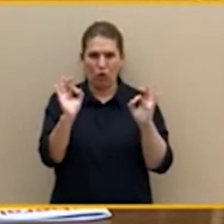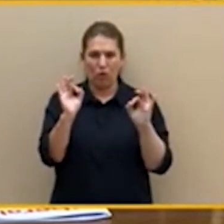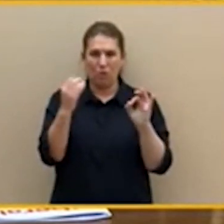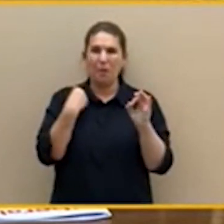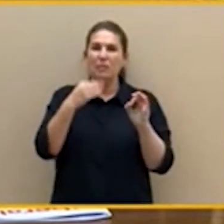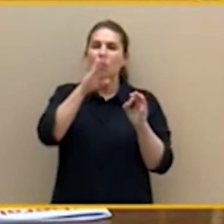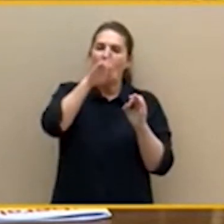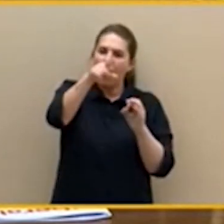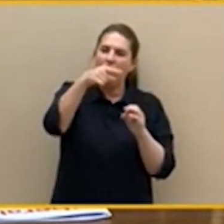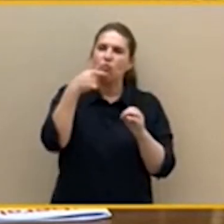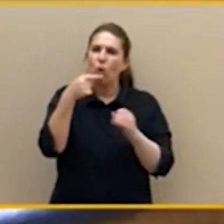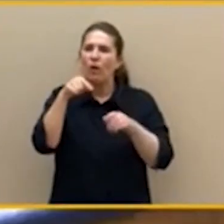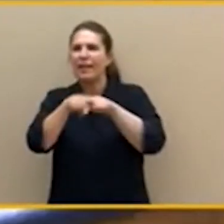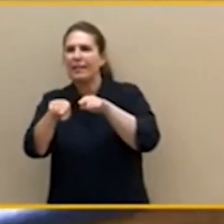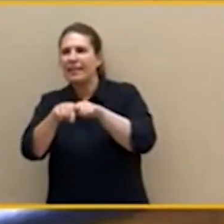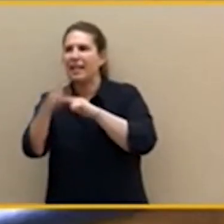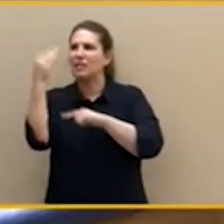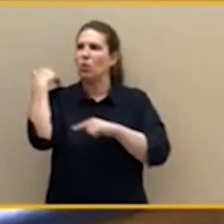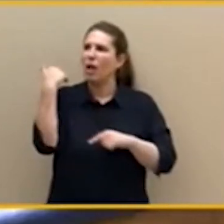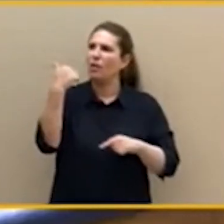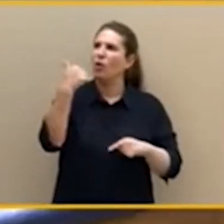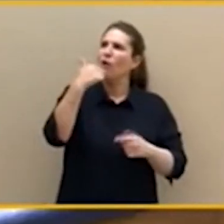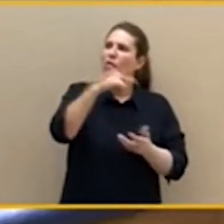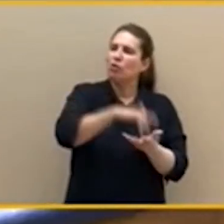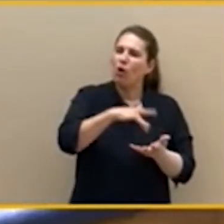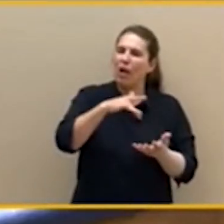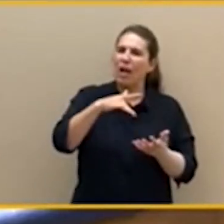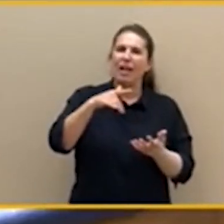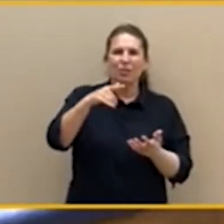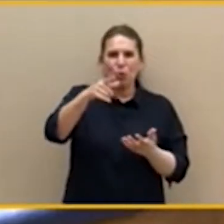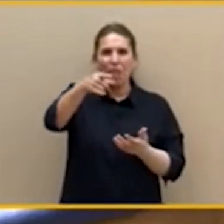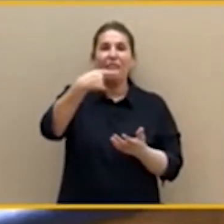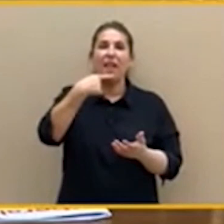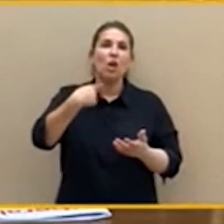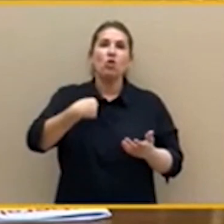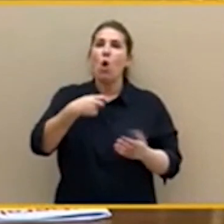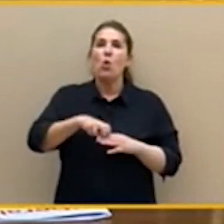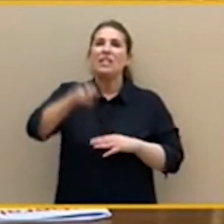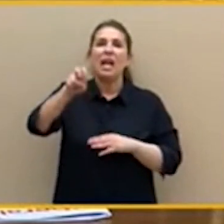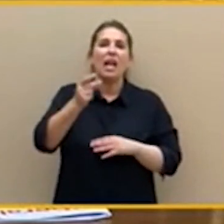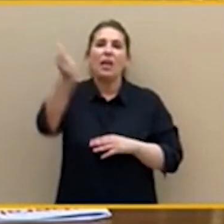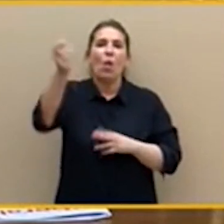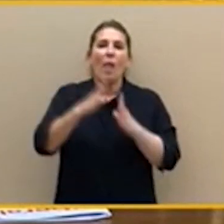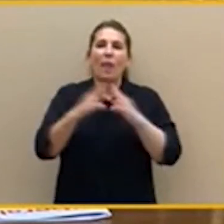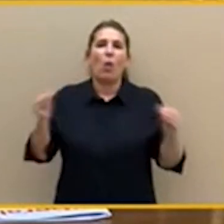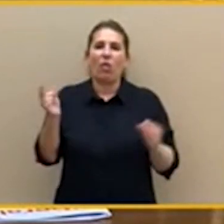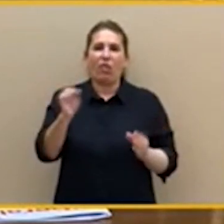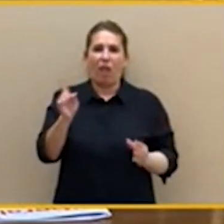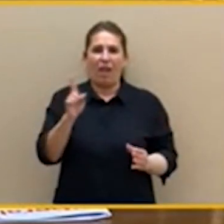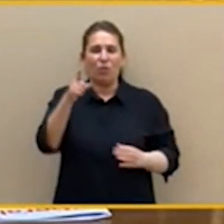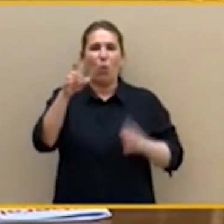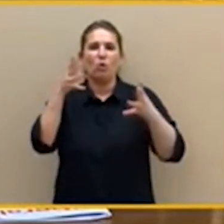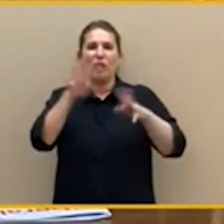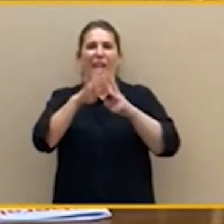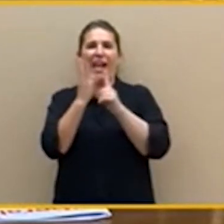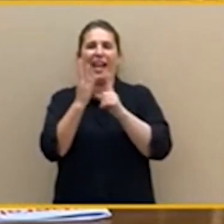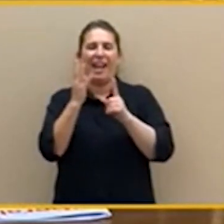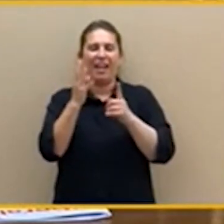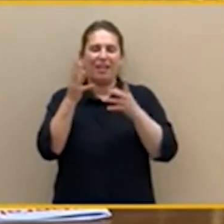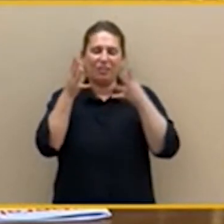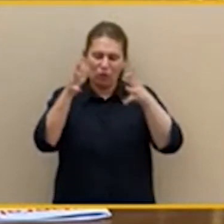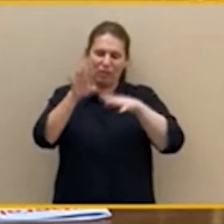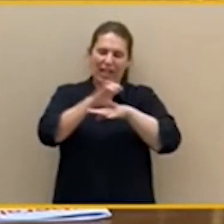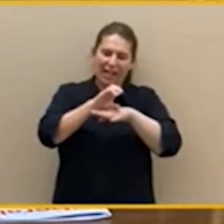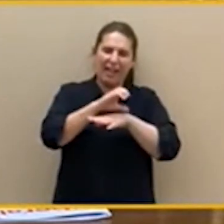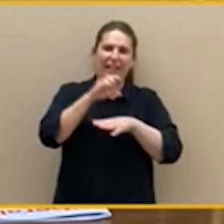arriba, ¿se acuerda? Cuando usted era consejera de la Junta de Andalucía y que usted decía cosas como que hay que abordar urgentemente